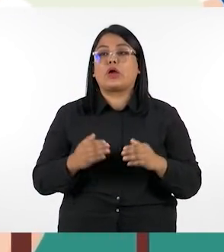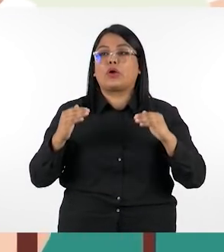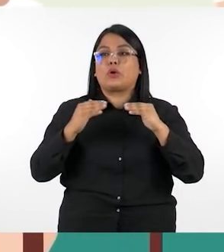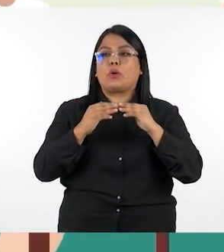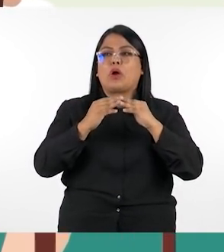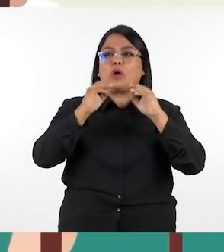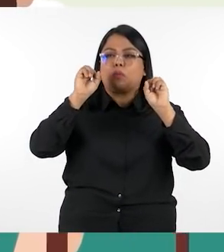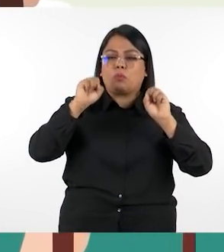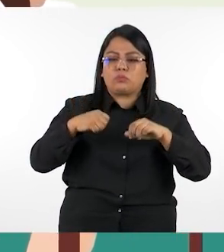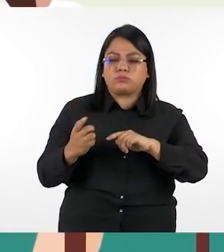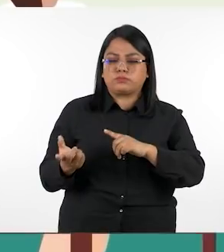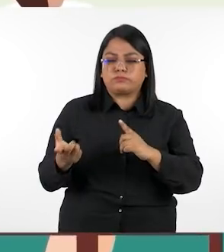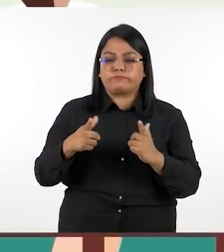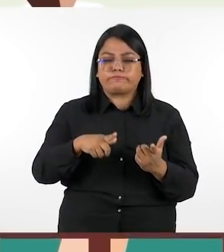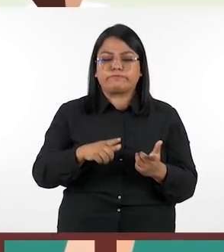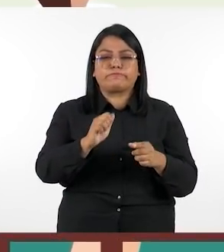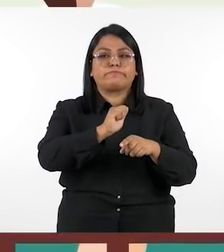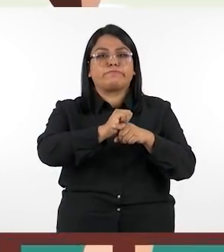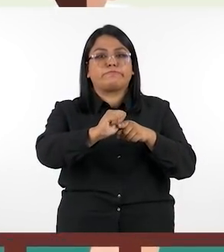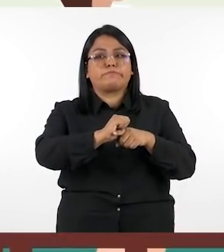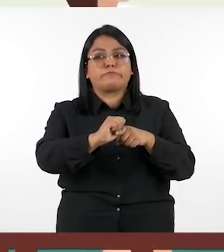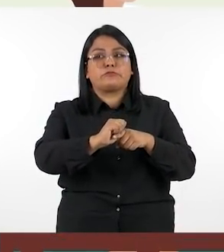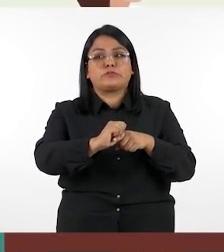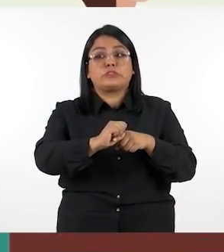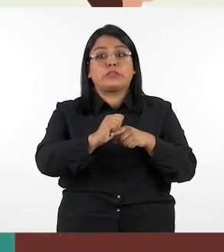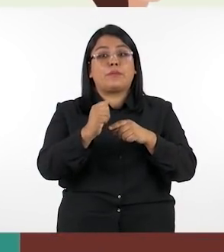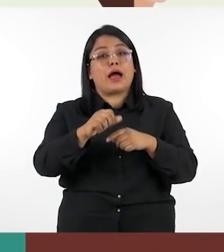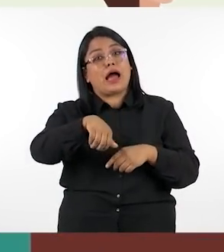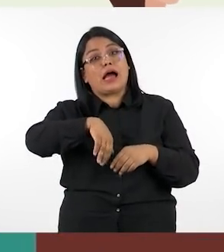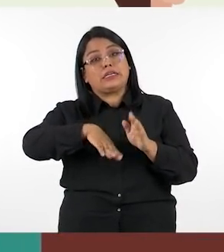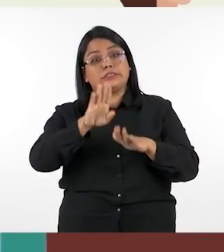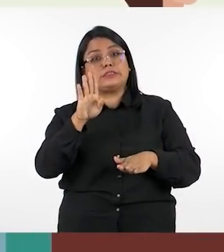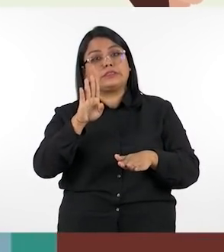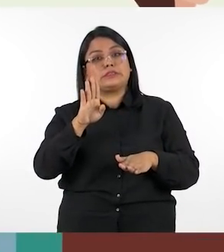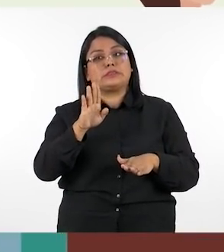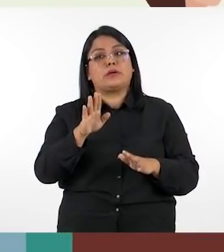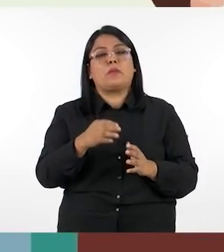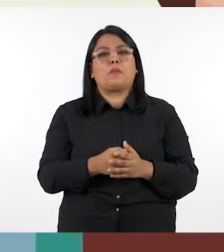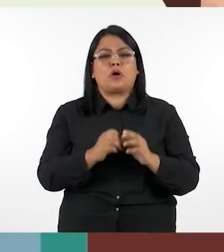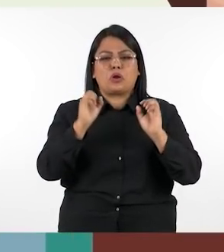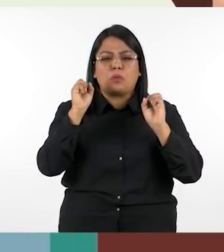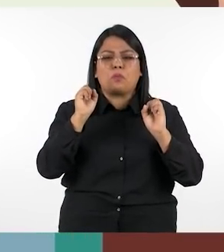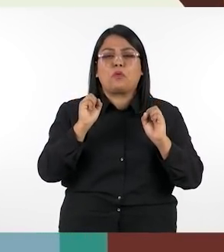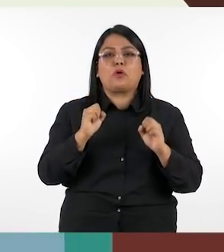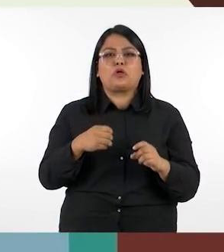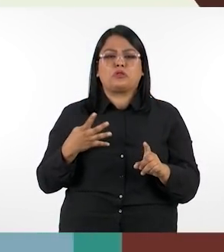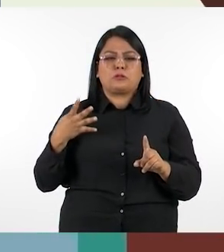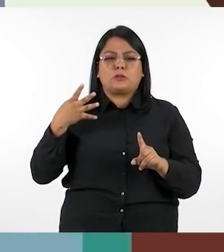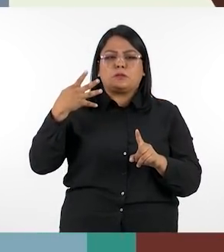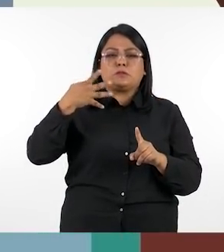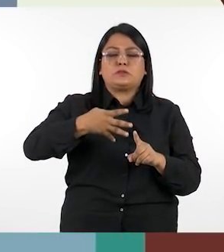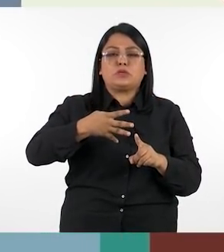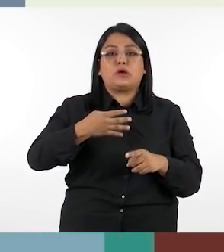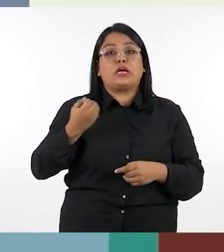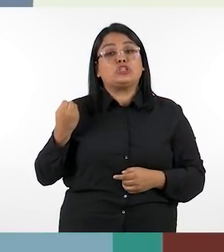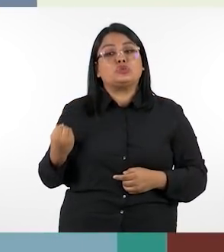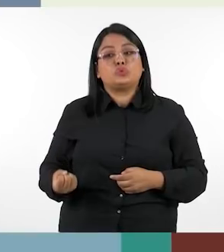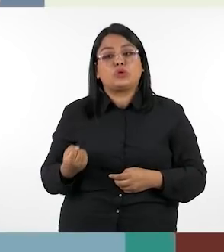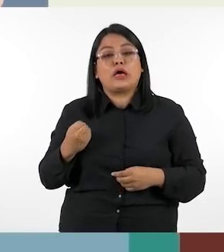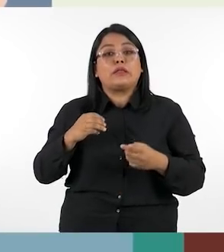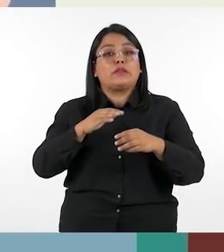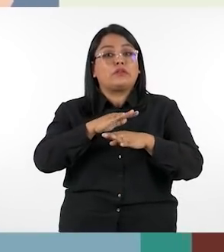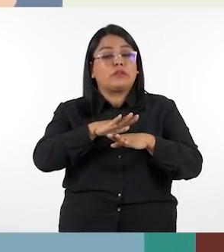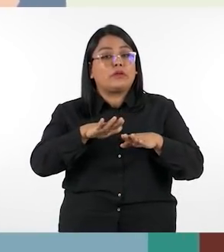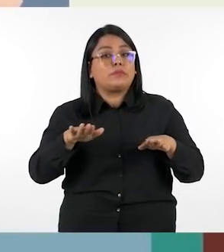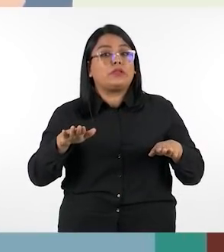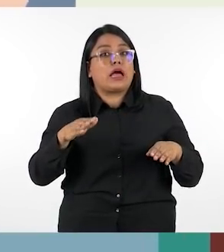además pueden prepararse ejercicios extra ya sea como fijación o desafío para que aquellos